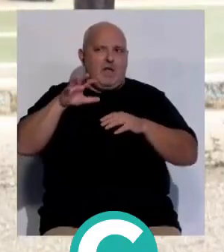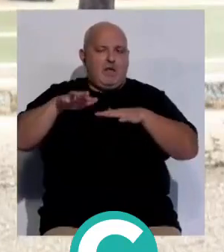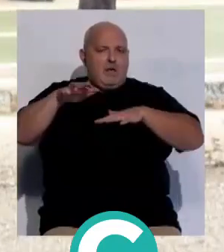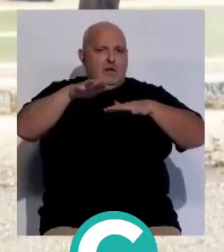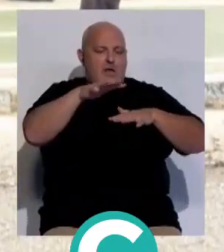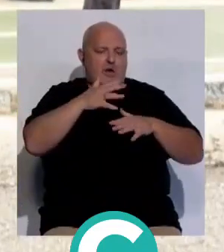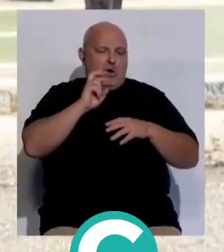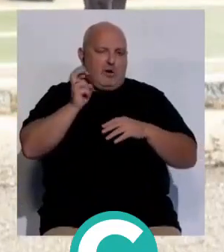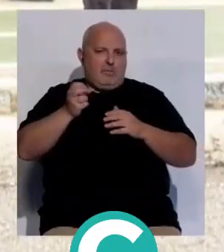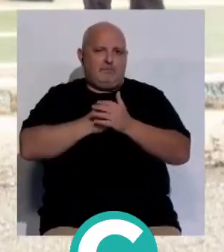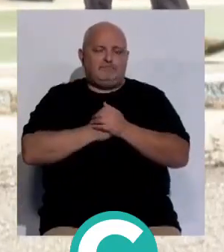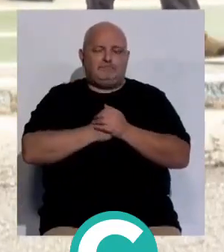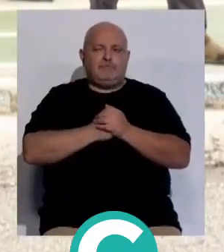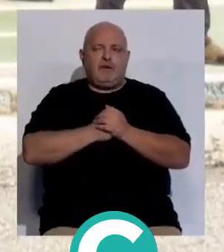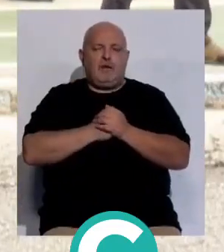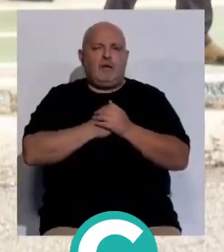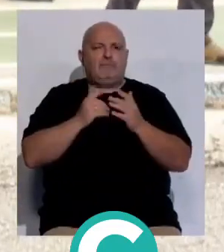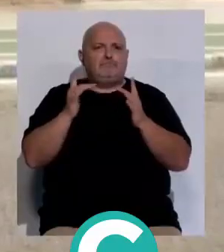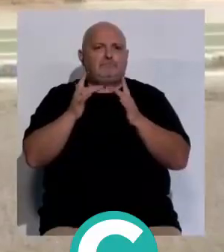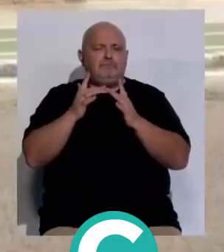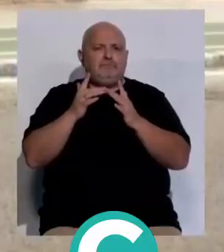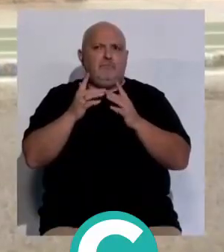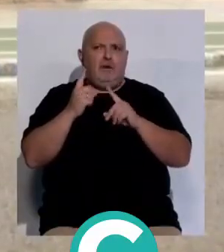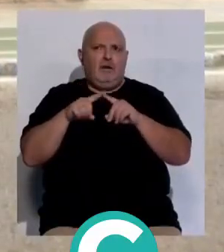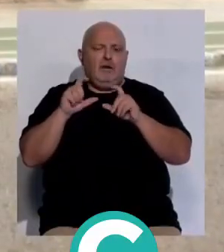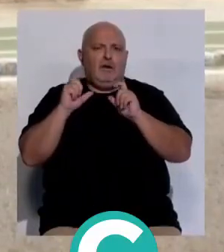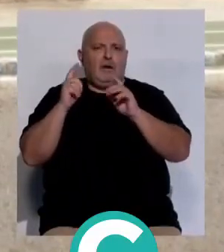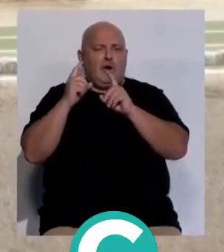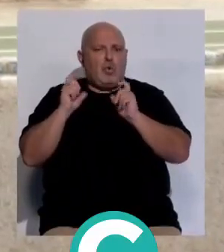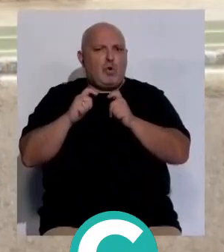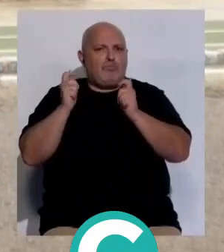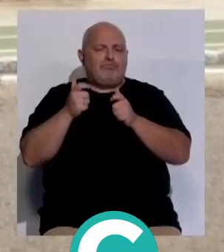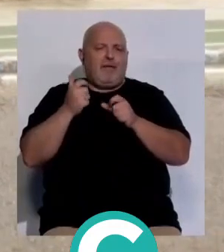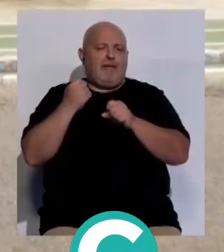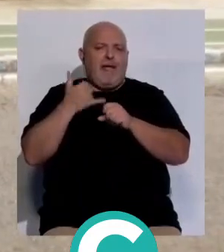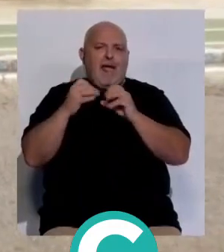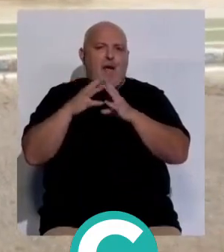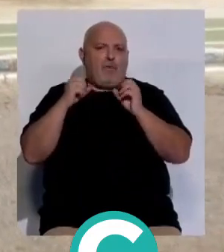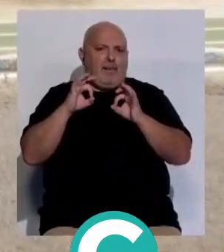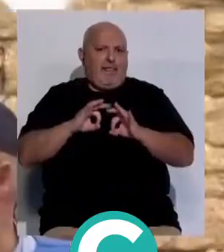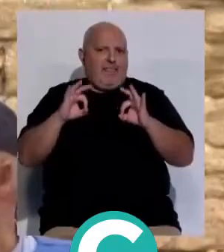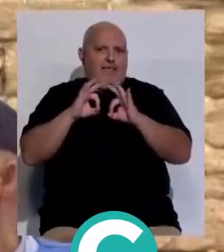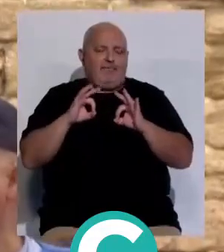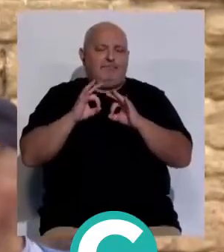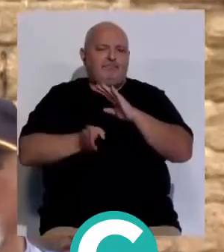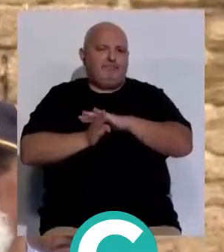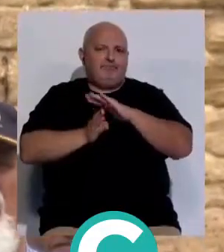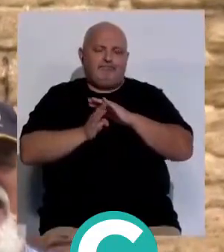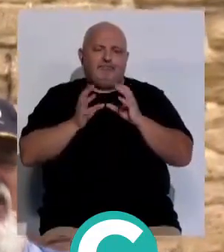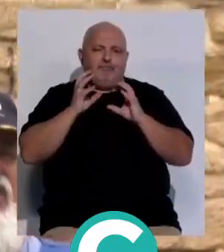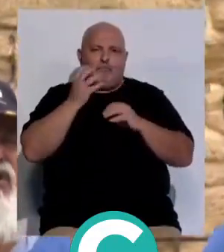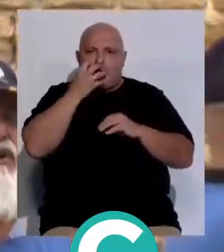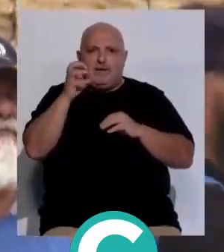compañeras de la policía local. Han mantenido diferentes encuentros que no han llegado a un acuerdo y continúan sus